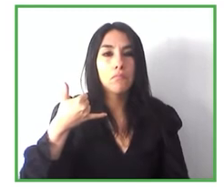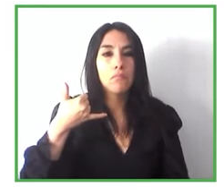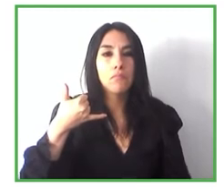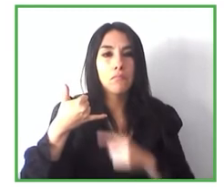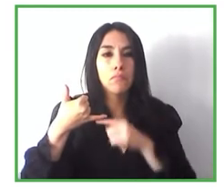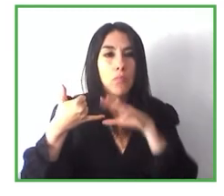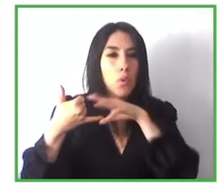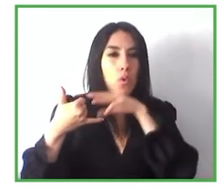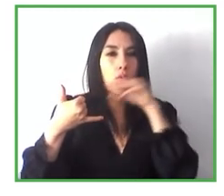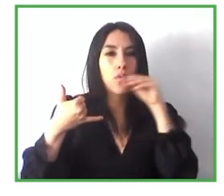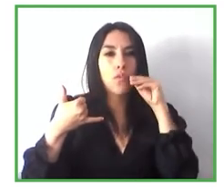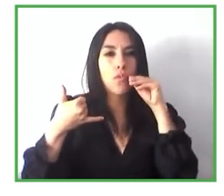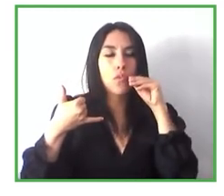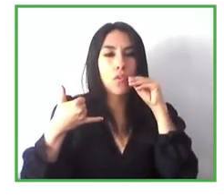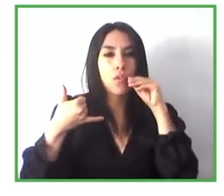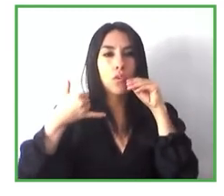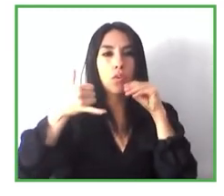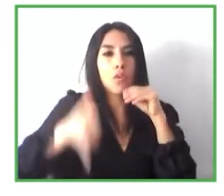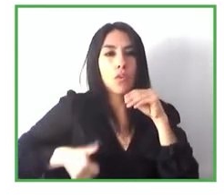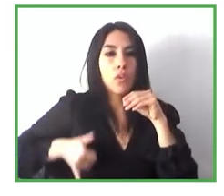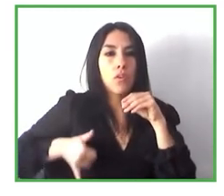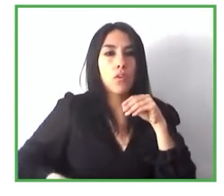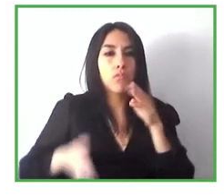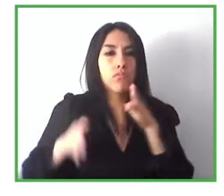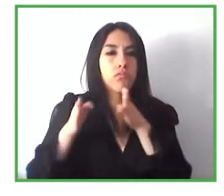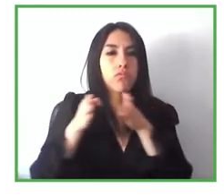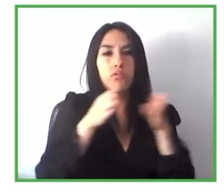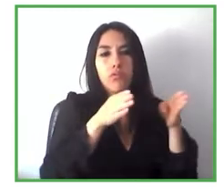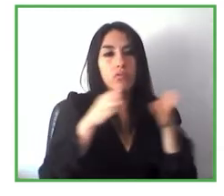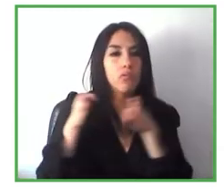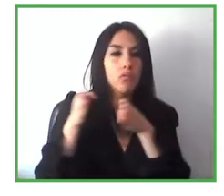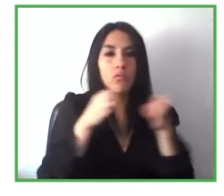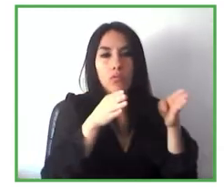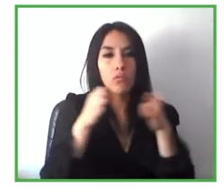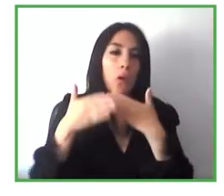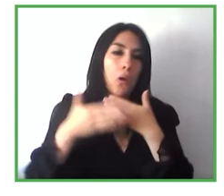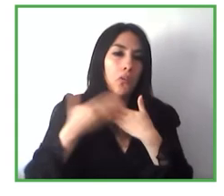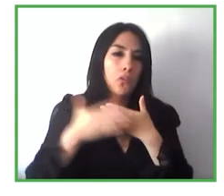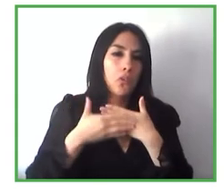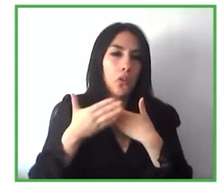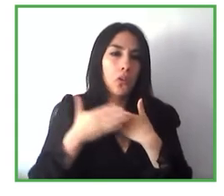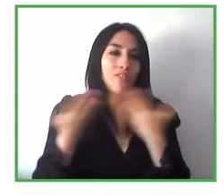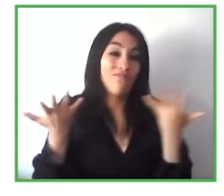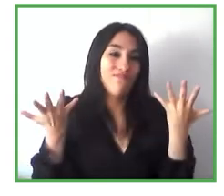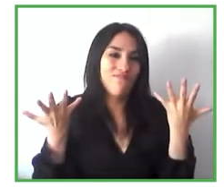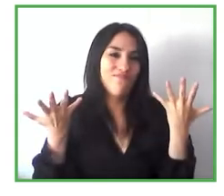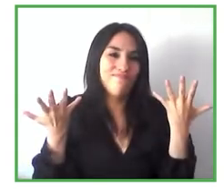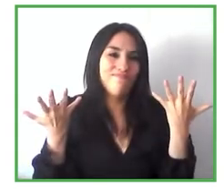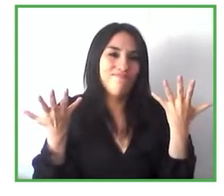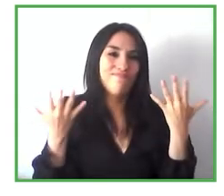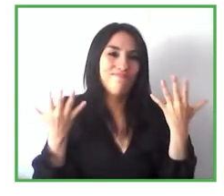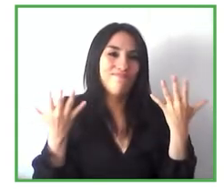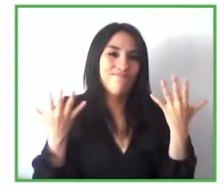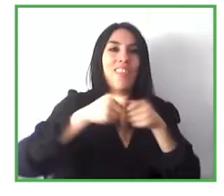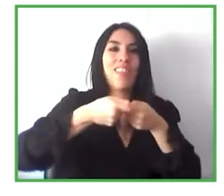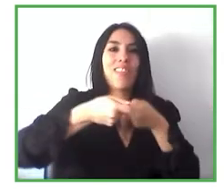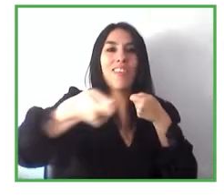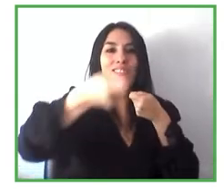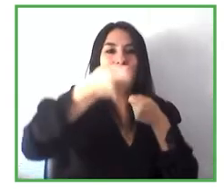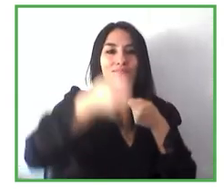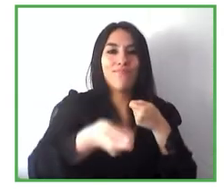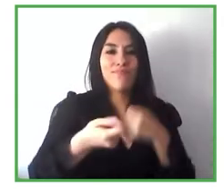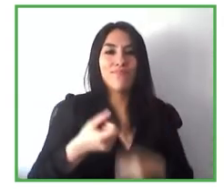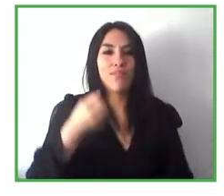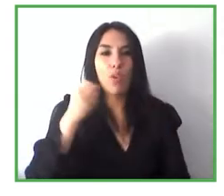se desplaza de forma autónoma con las herramientas que ya tiene un bastón un perro guía un sonido un olor una referencia